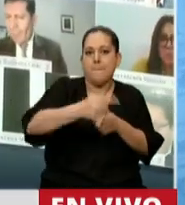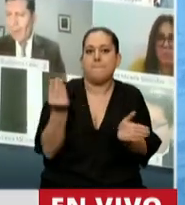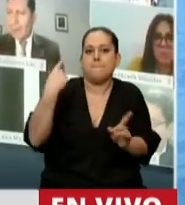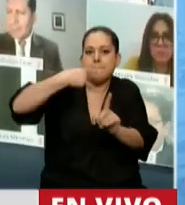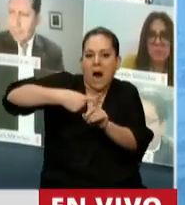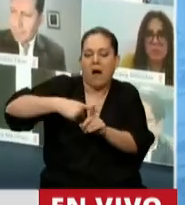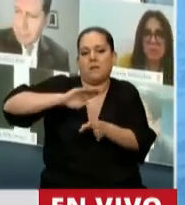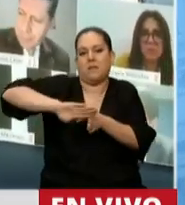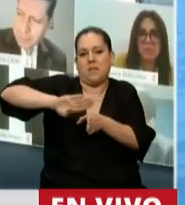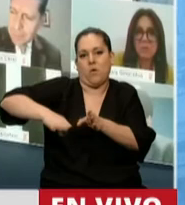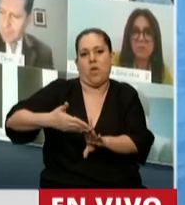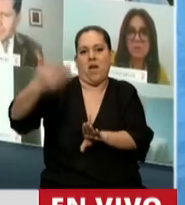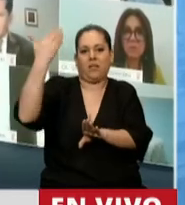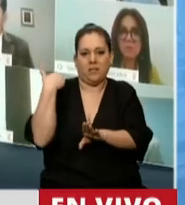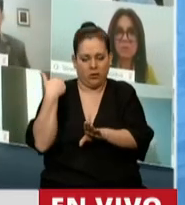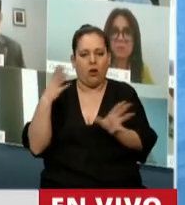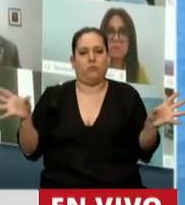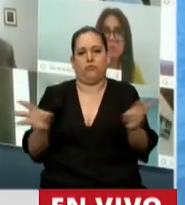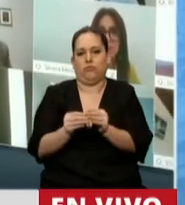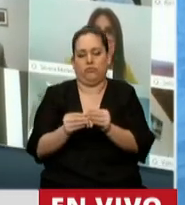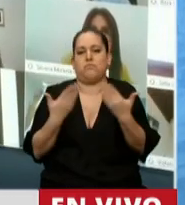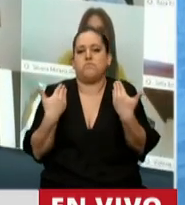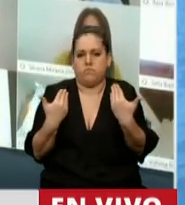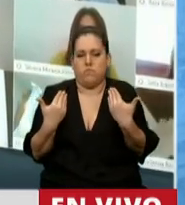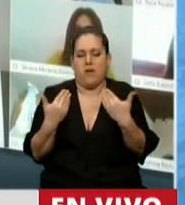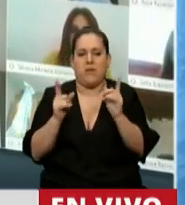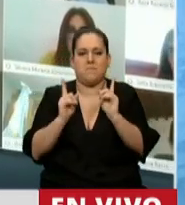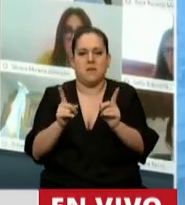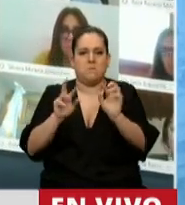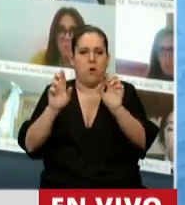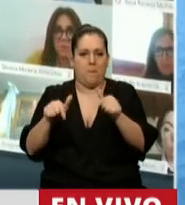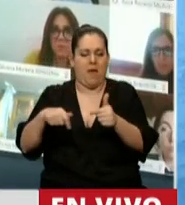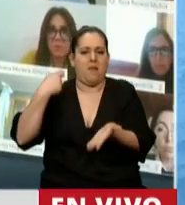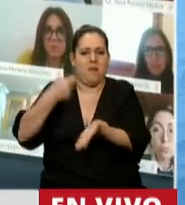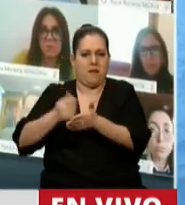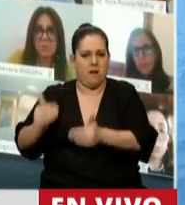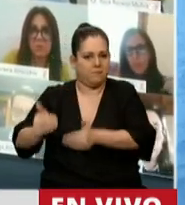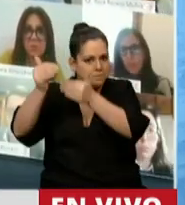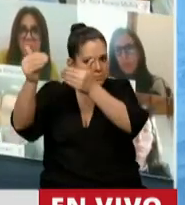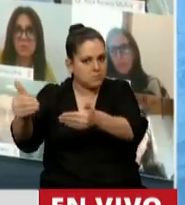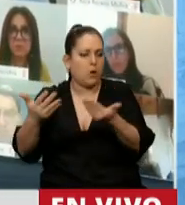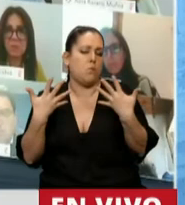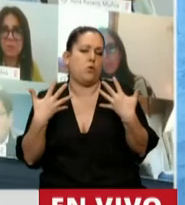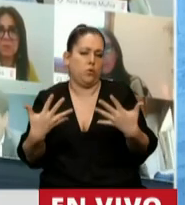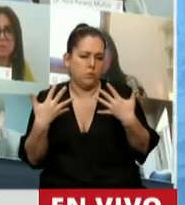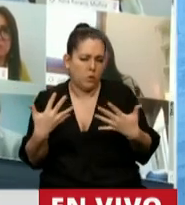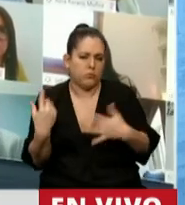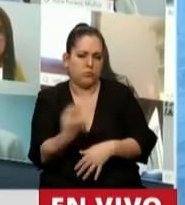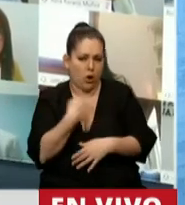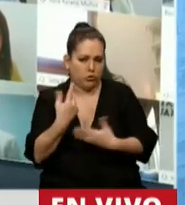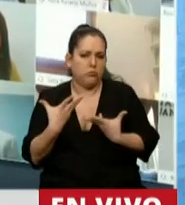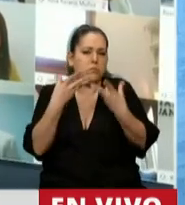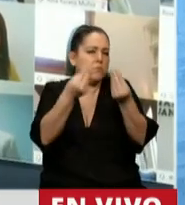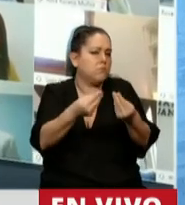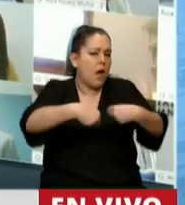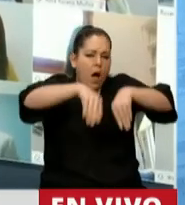entraron en planes anteriores y que pueden entrar dentro de este plan. Por supuesto que le tendemos la mano